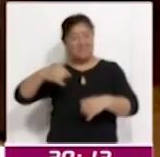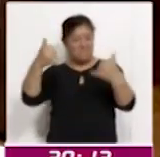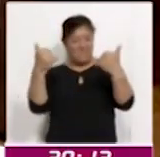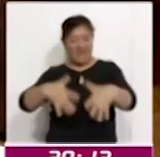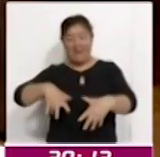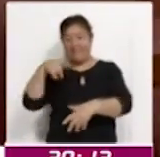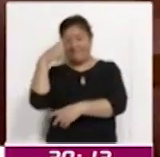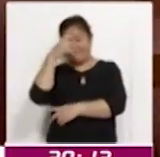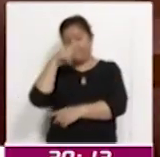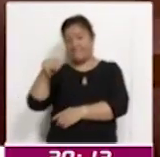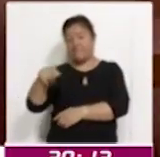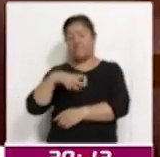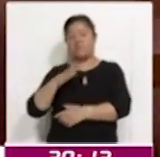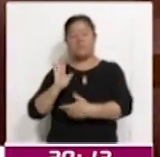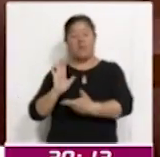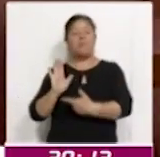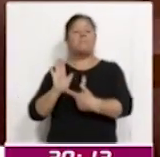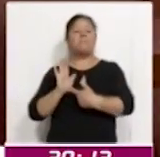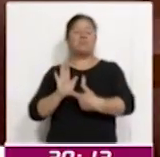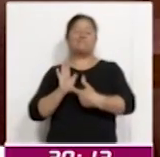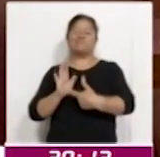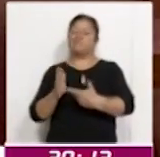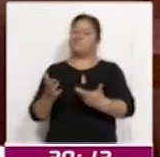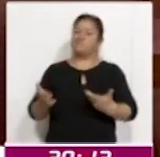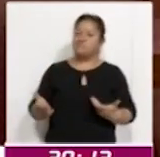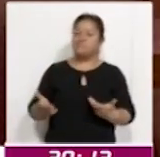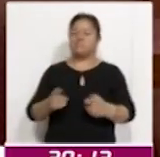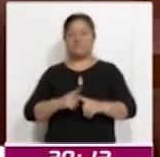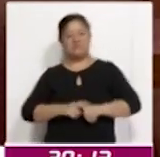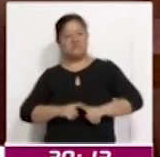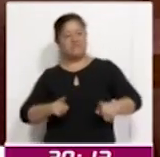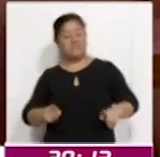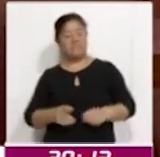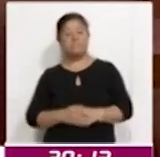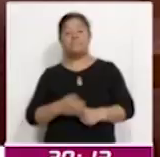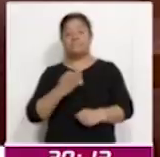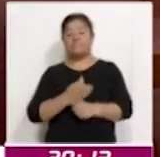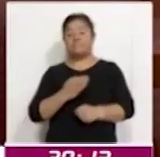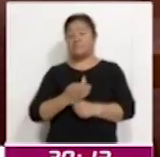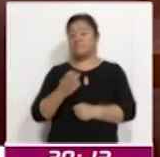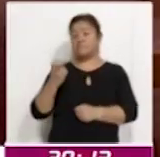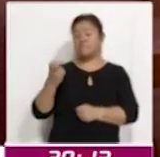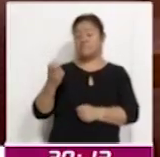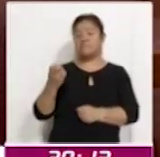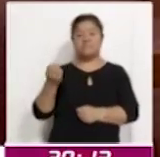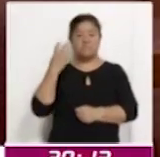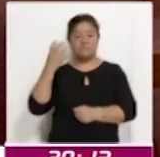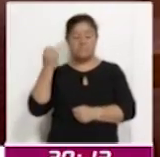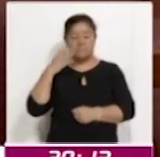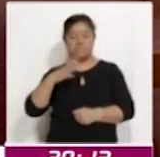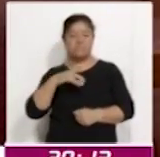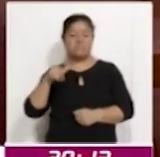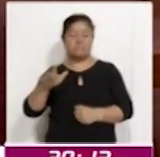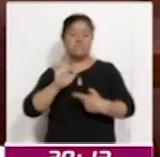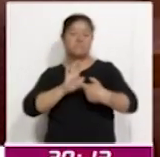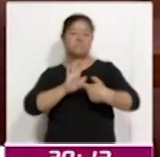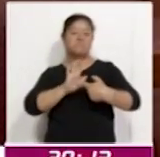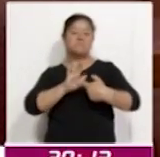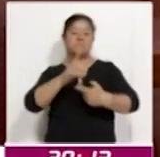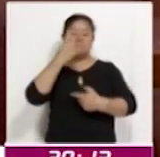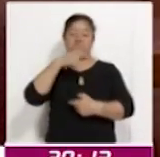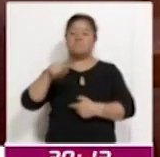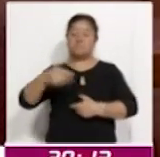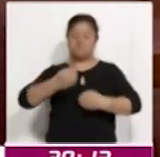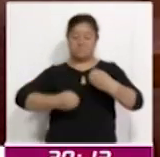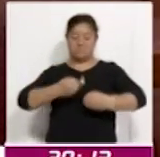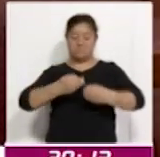también probar, etc. En esta conferencia, bueno, pues será impartida por la